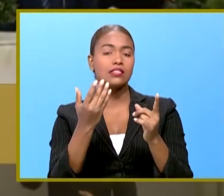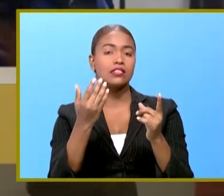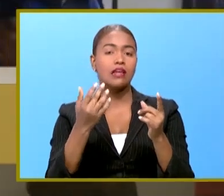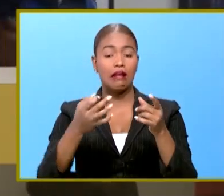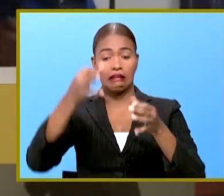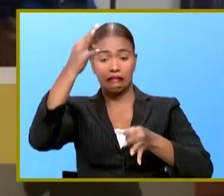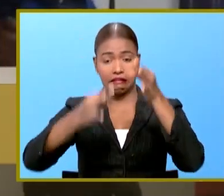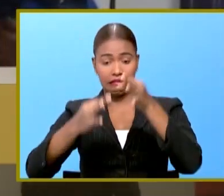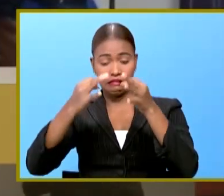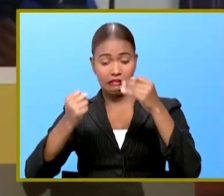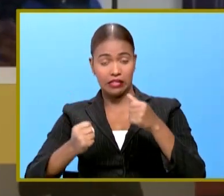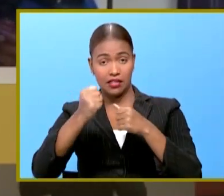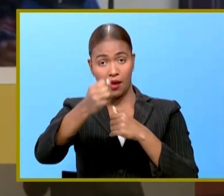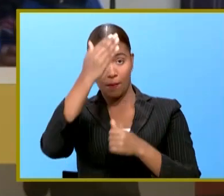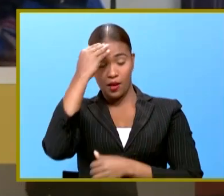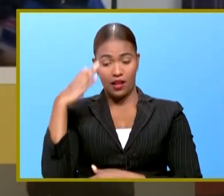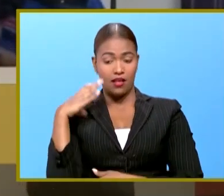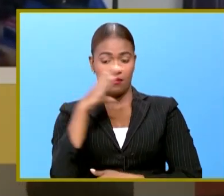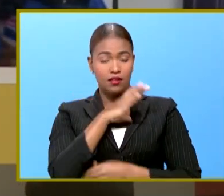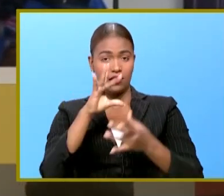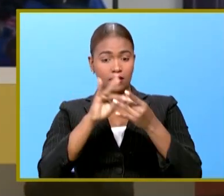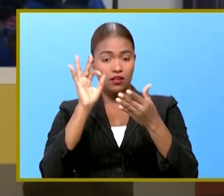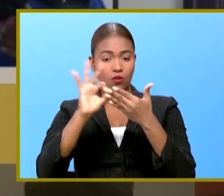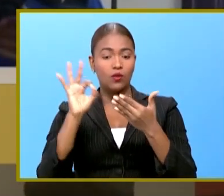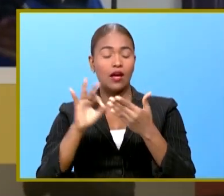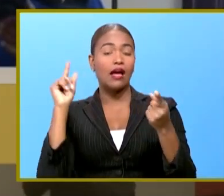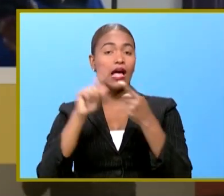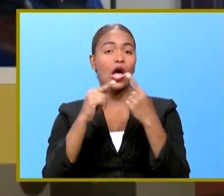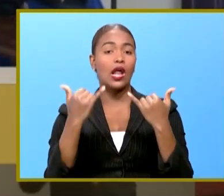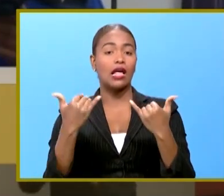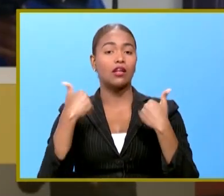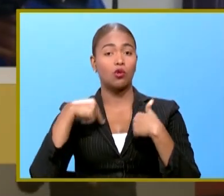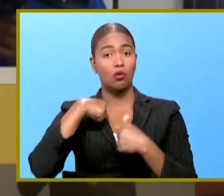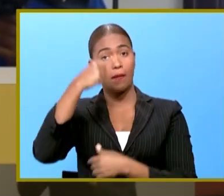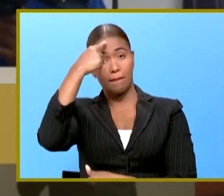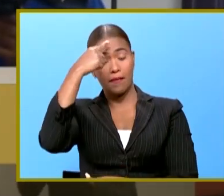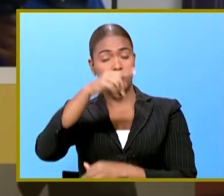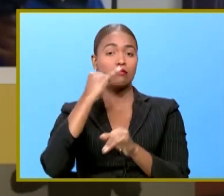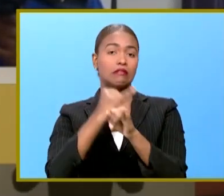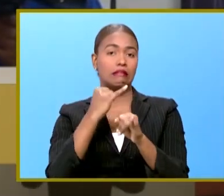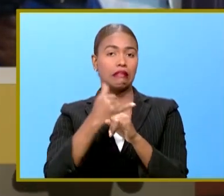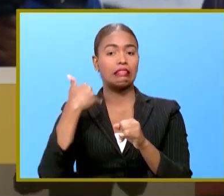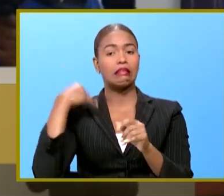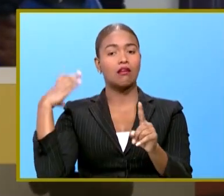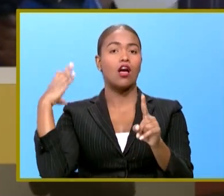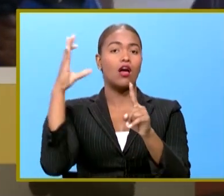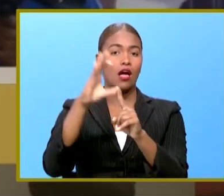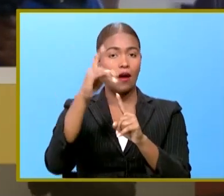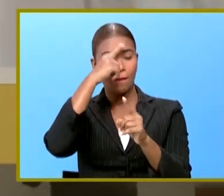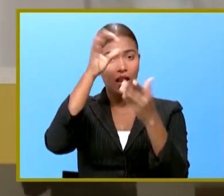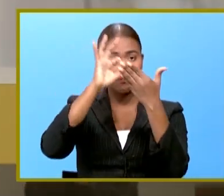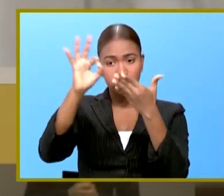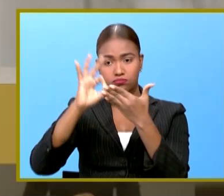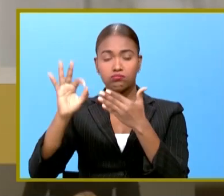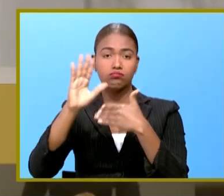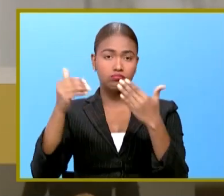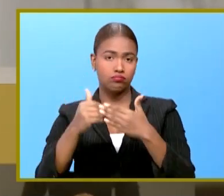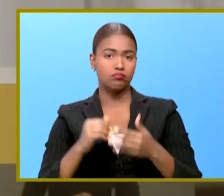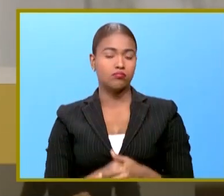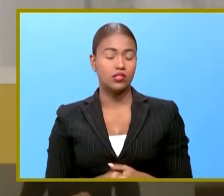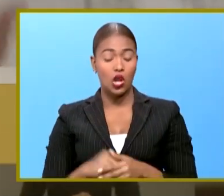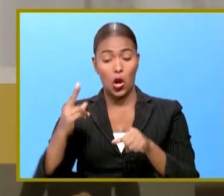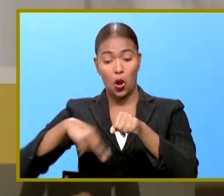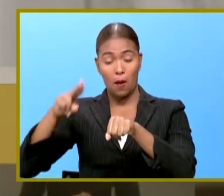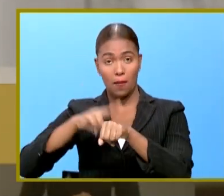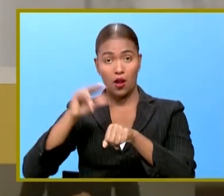legislación porque la Cámara de Cuentas hasta ahora es la entidad que tenemos entendido que está autorizada para las auditorías Normalmente